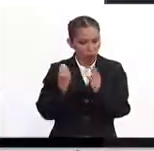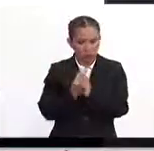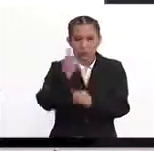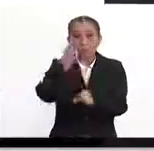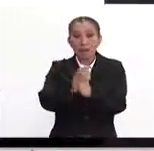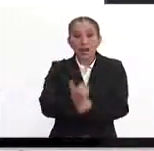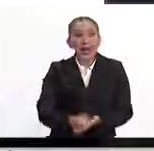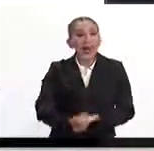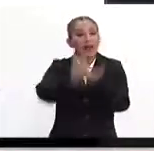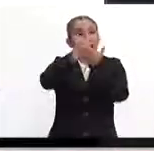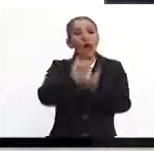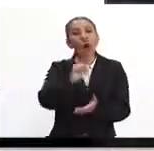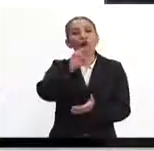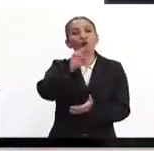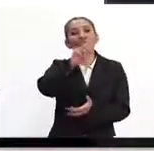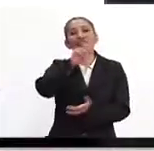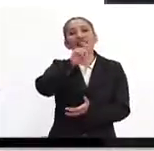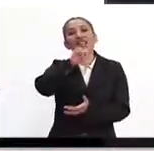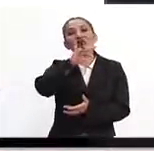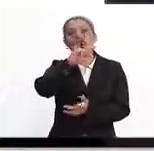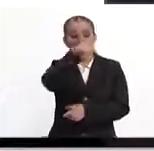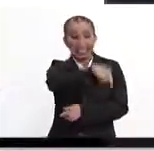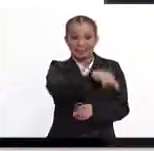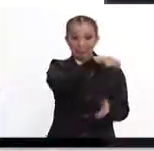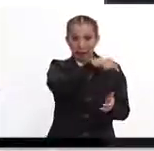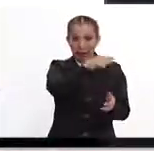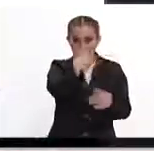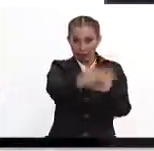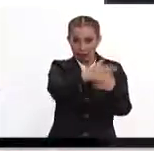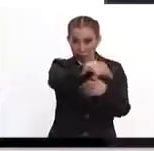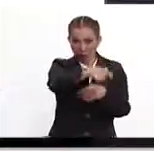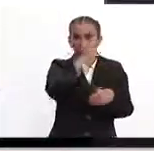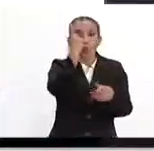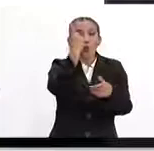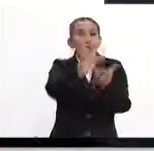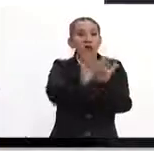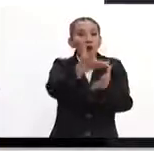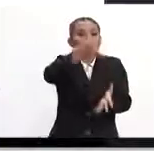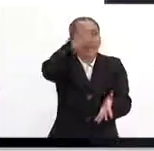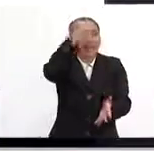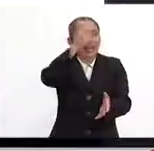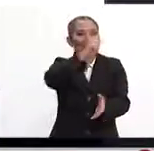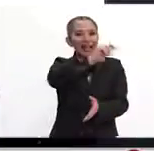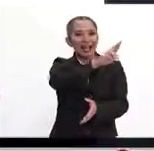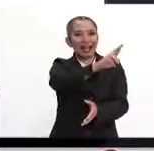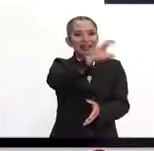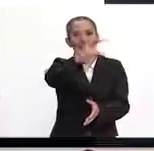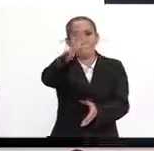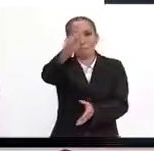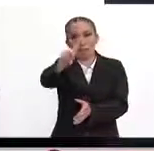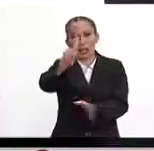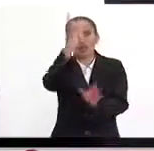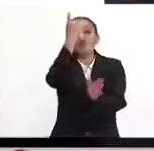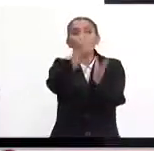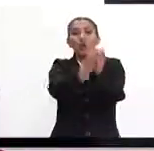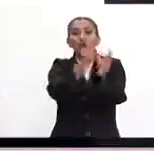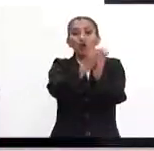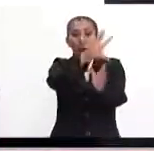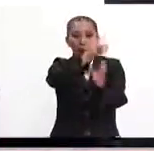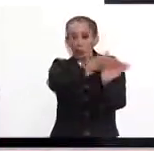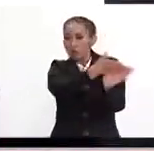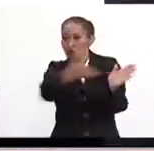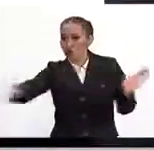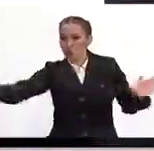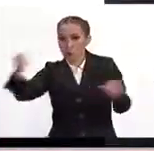de primeros auxilios. En este evento solamente van a aprender una técnica de lo que es un curso completo